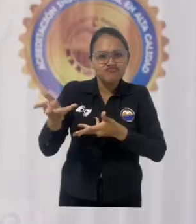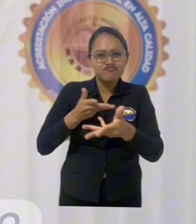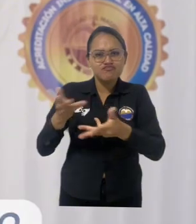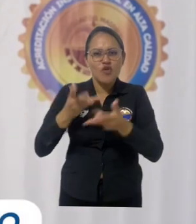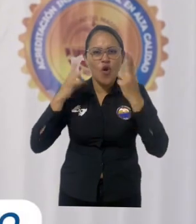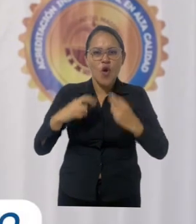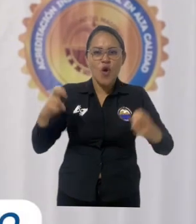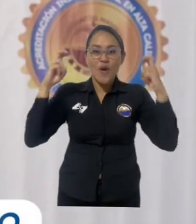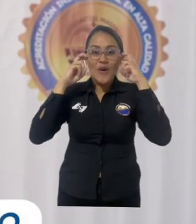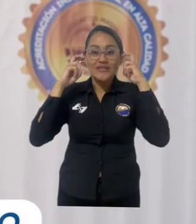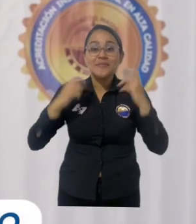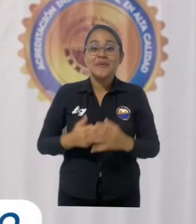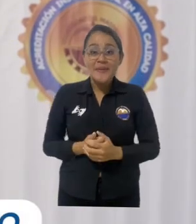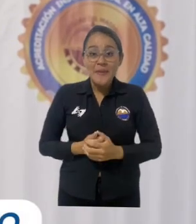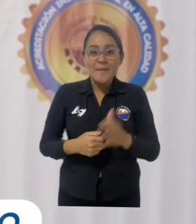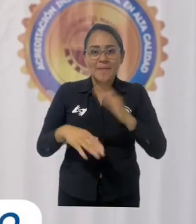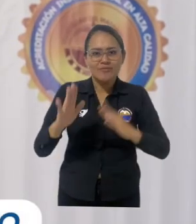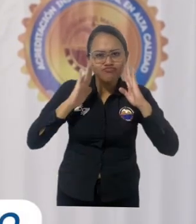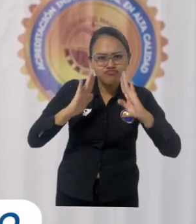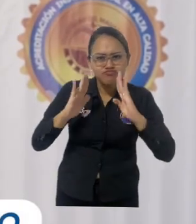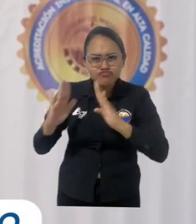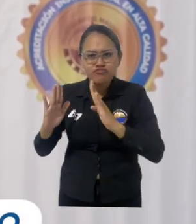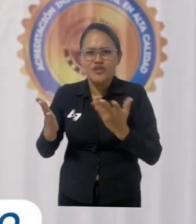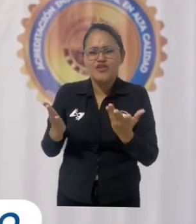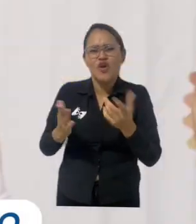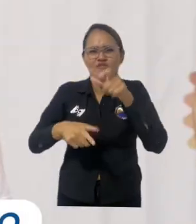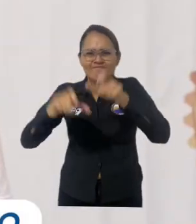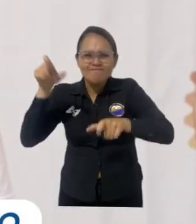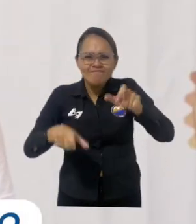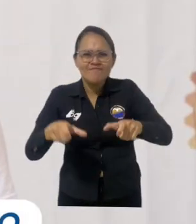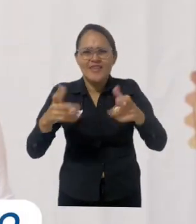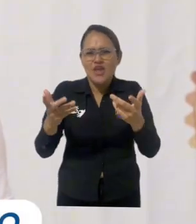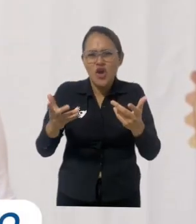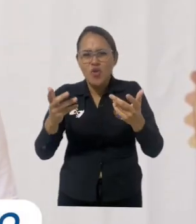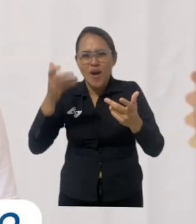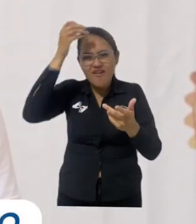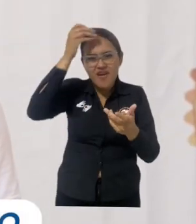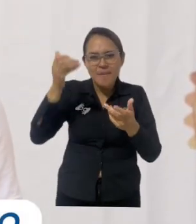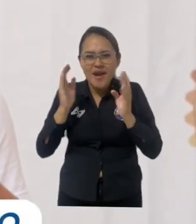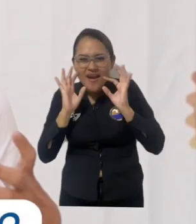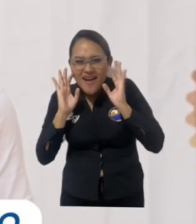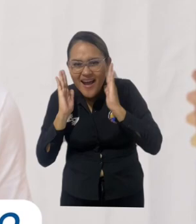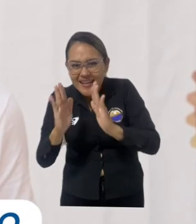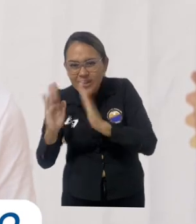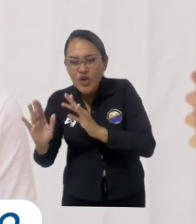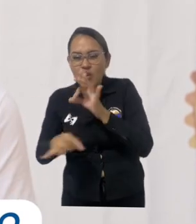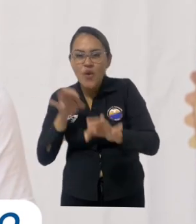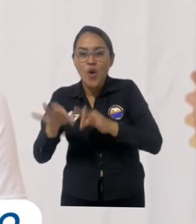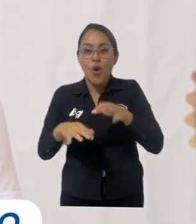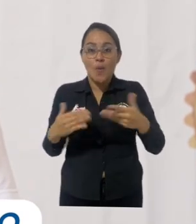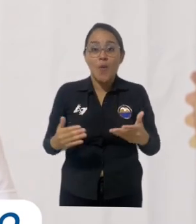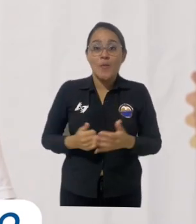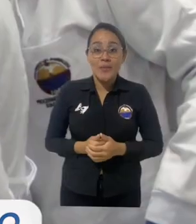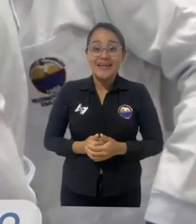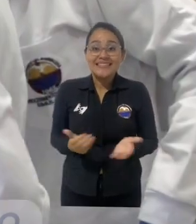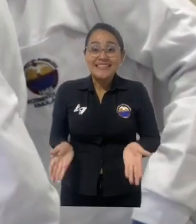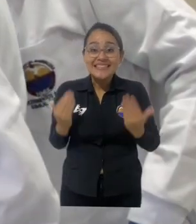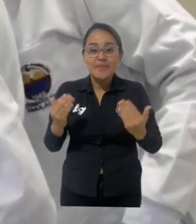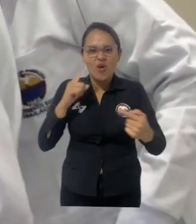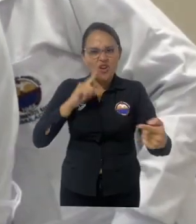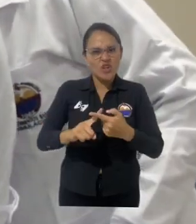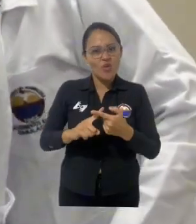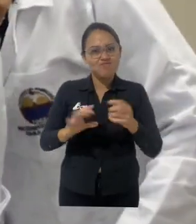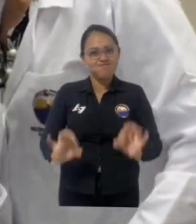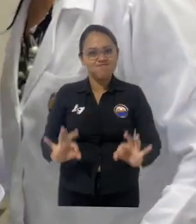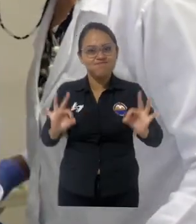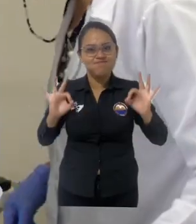seminario. Es una experiencia única que la Universidad fomente estos espacios, ya que esto nos permite el intercambio tanto de experiencias como conocimientos. ¿Cuántos